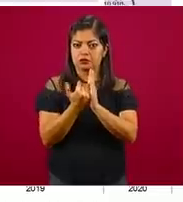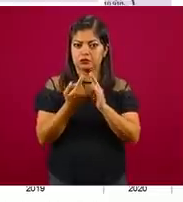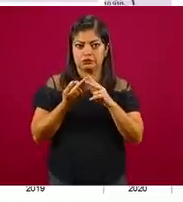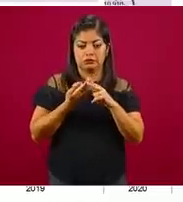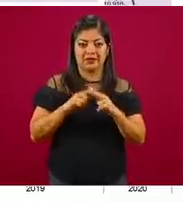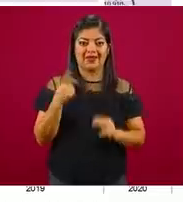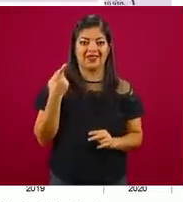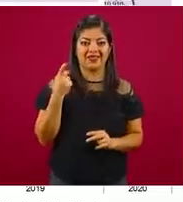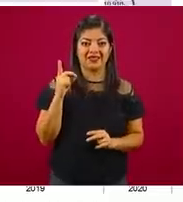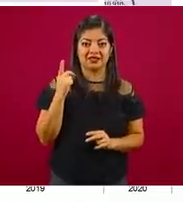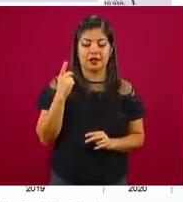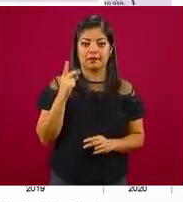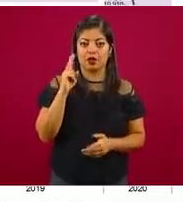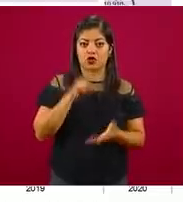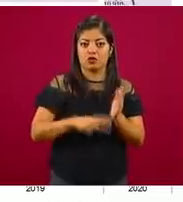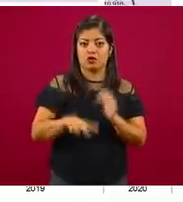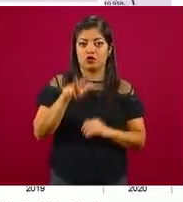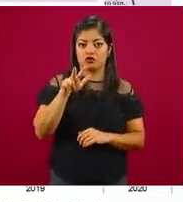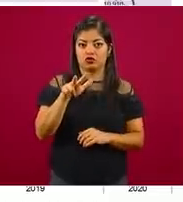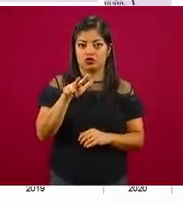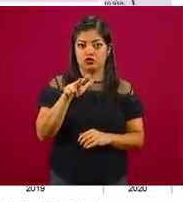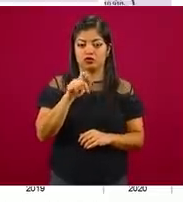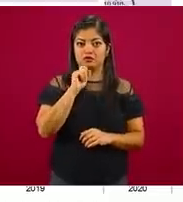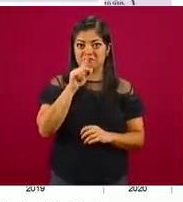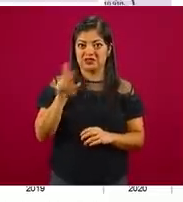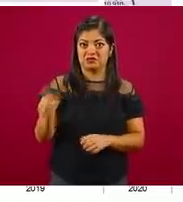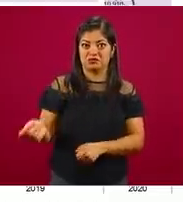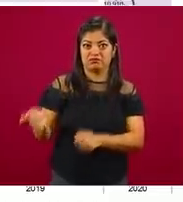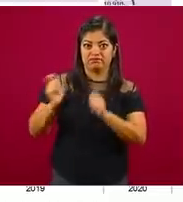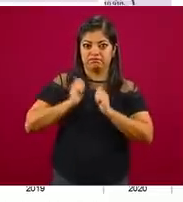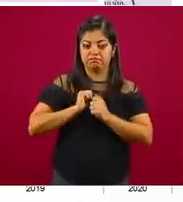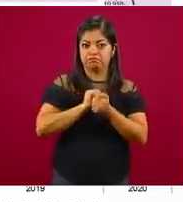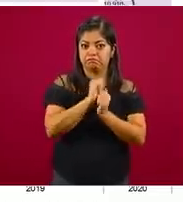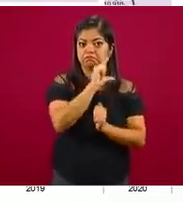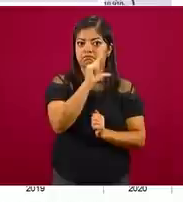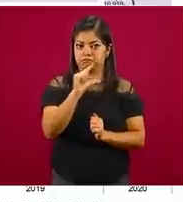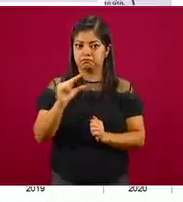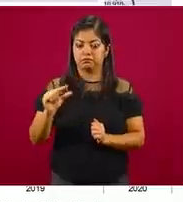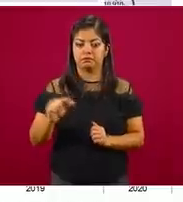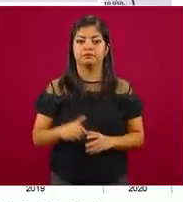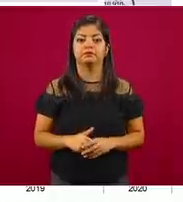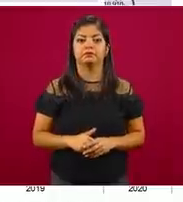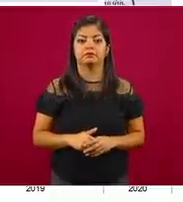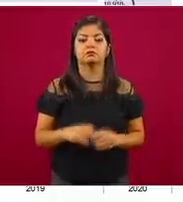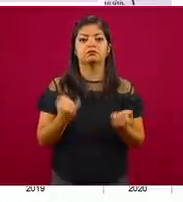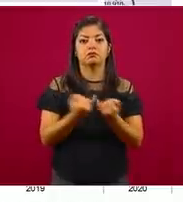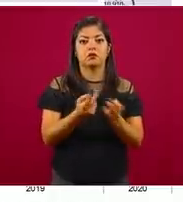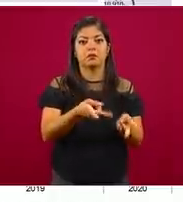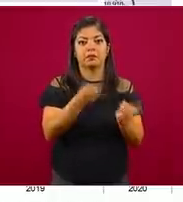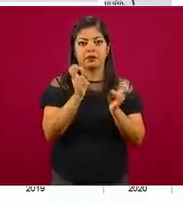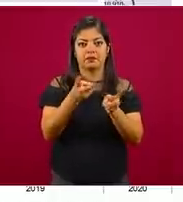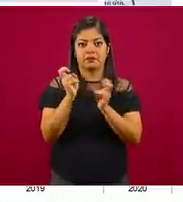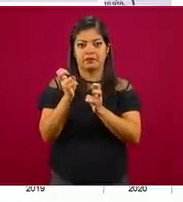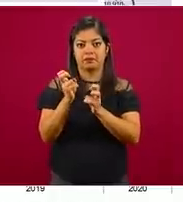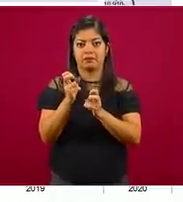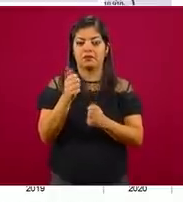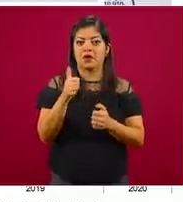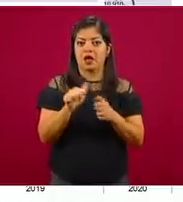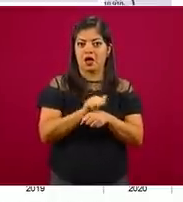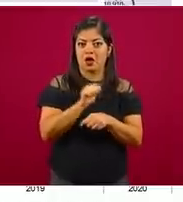diciembre del 2018, inicio de la administración. Adelante, por favor. Robo de vehículos por entidad